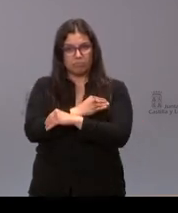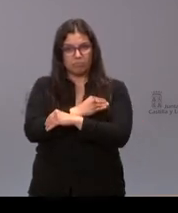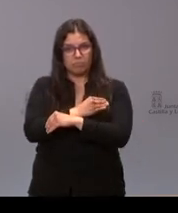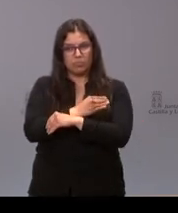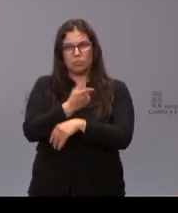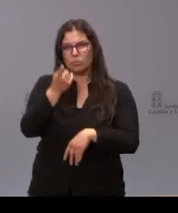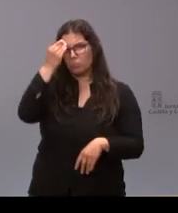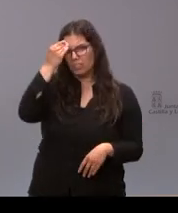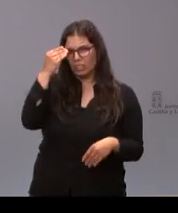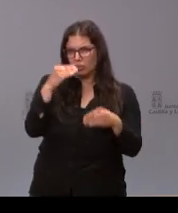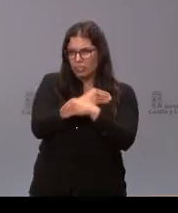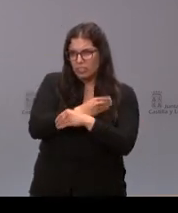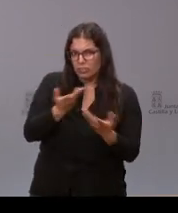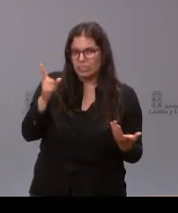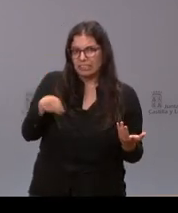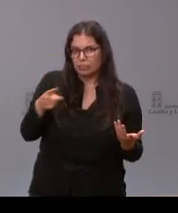esto es contradictorio?